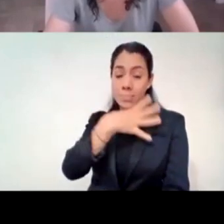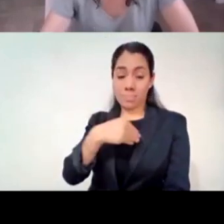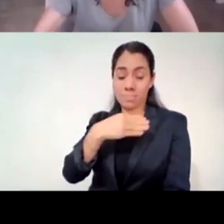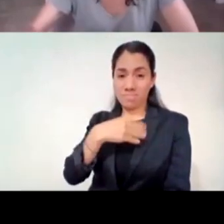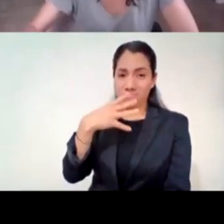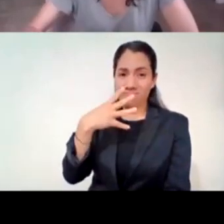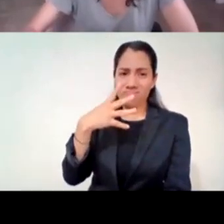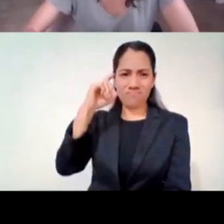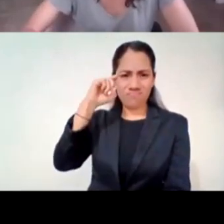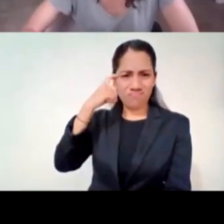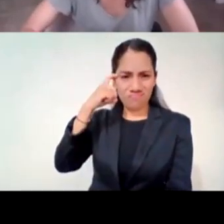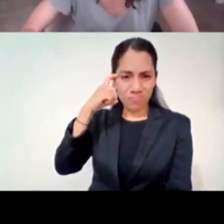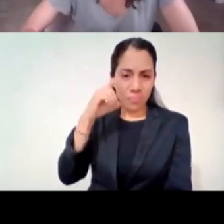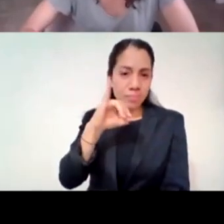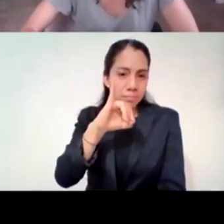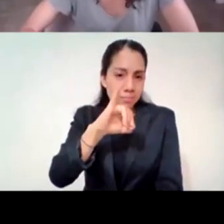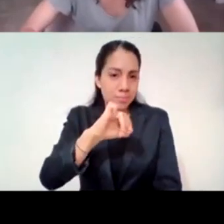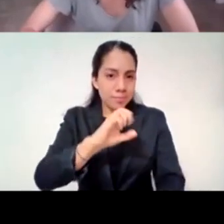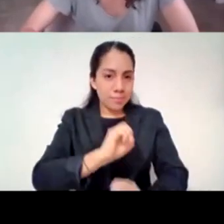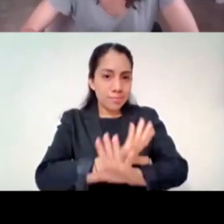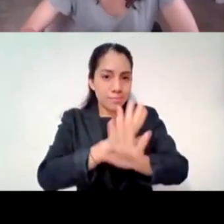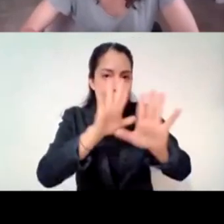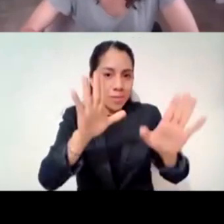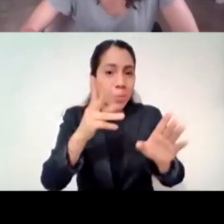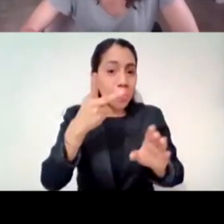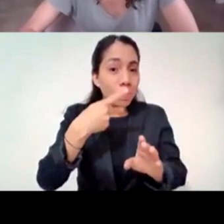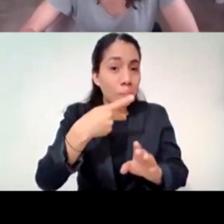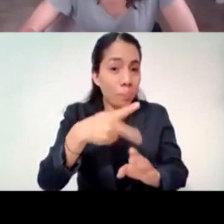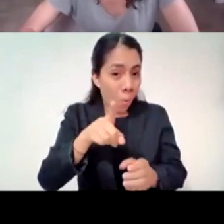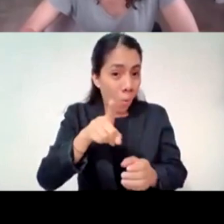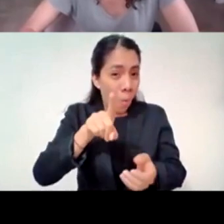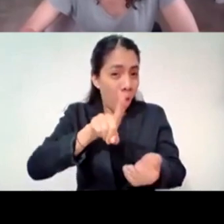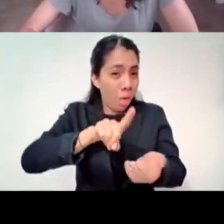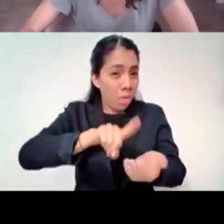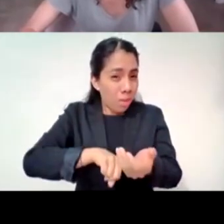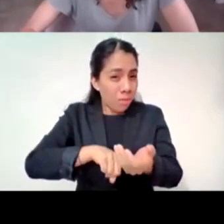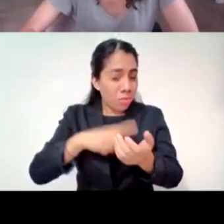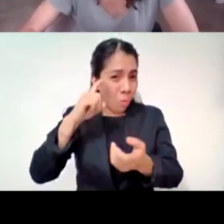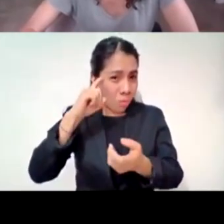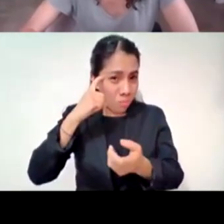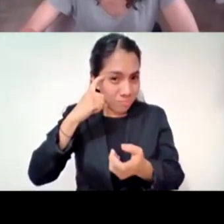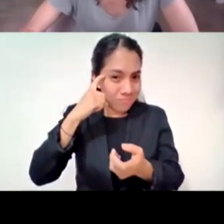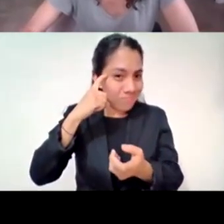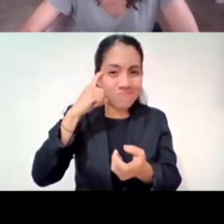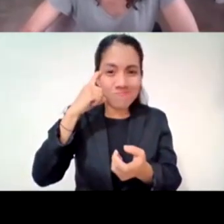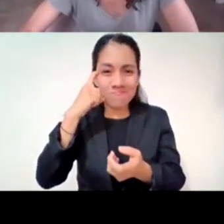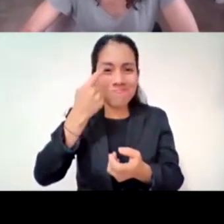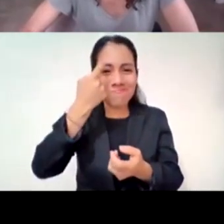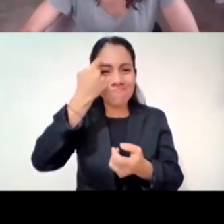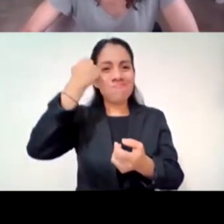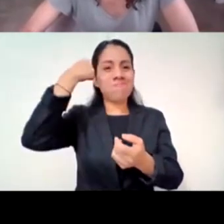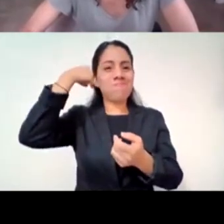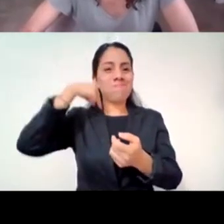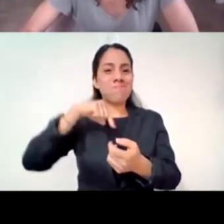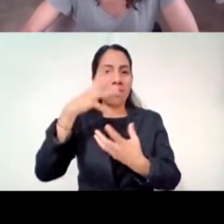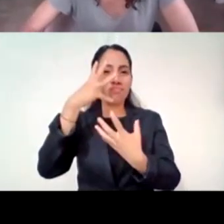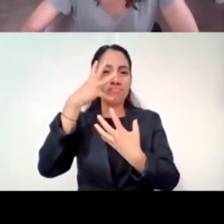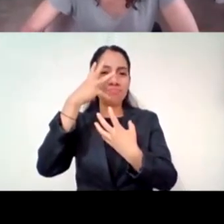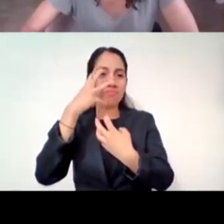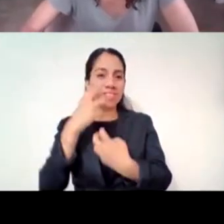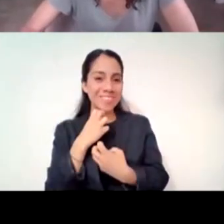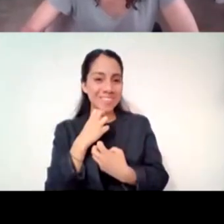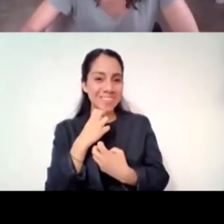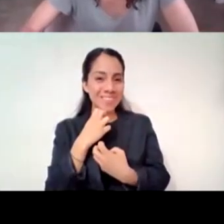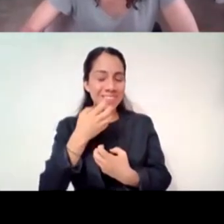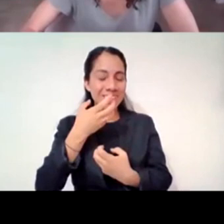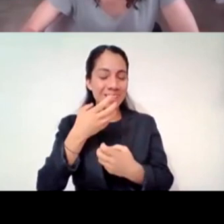es el enojo, ¿no? Entonces todo el mundo dice, es que está deprimido. A ver, no estoy deprimido porque lloro como muñeca fe en